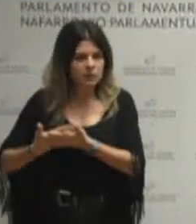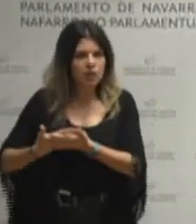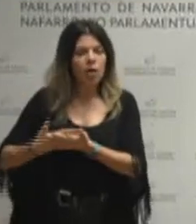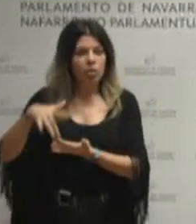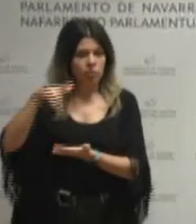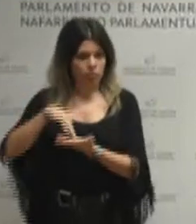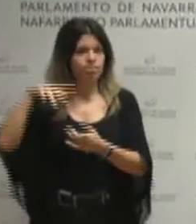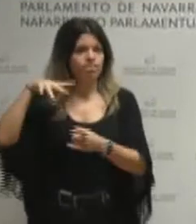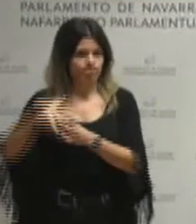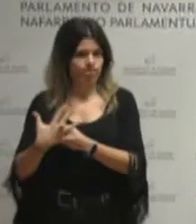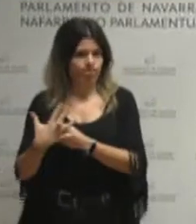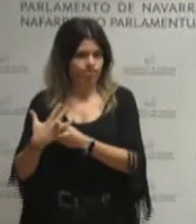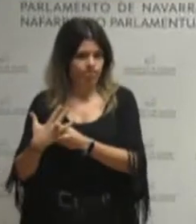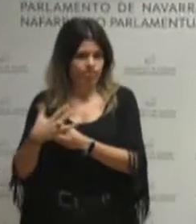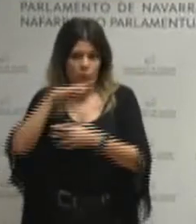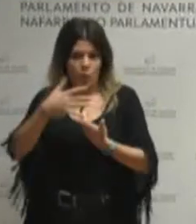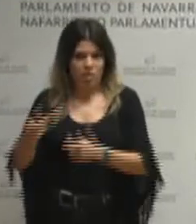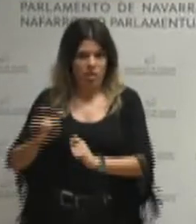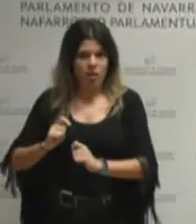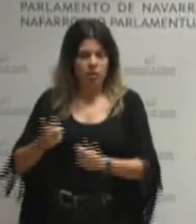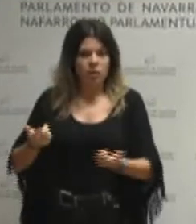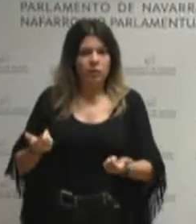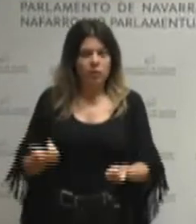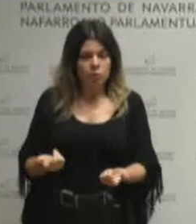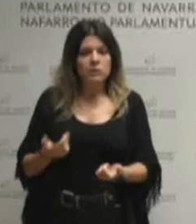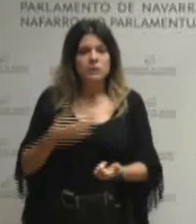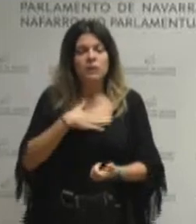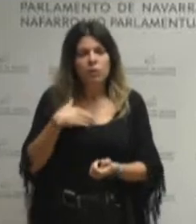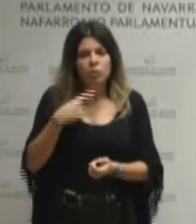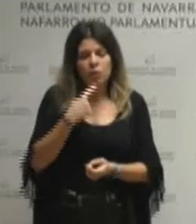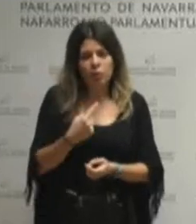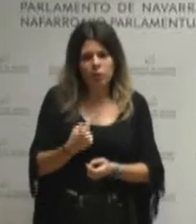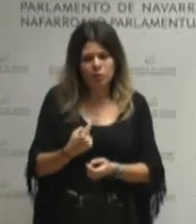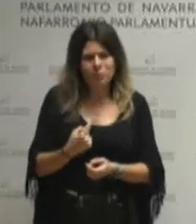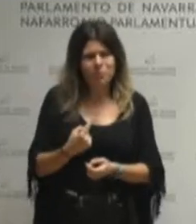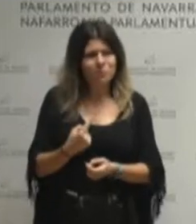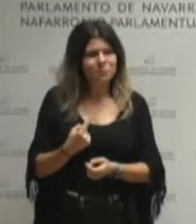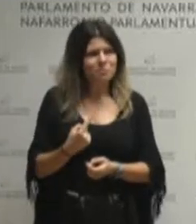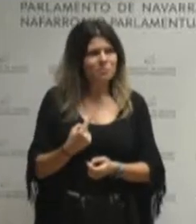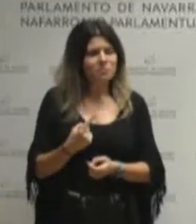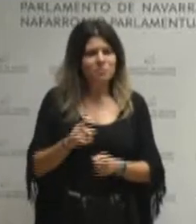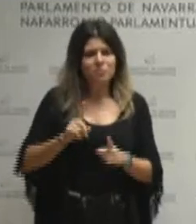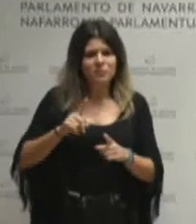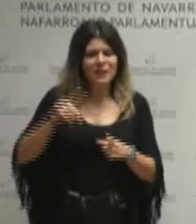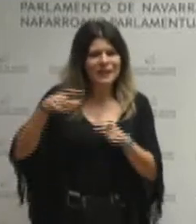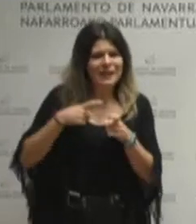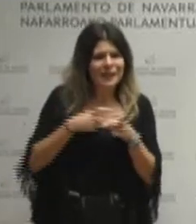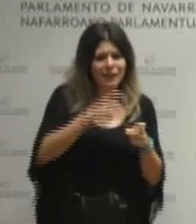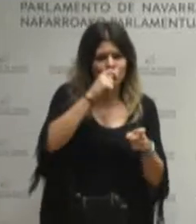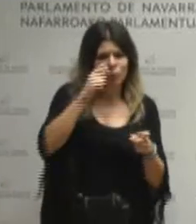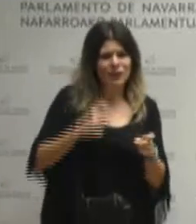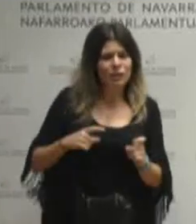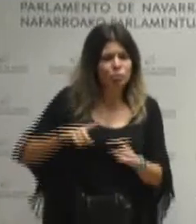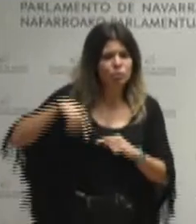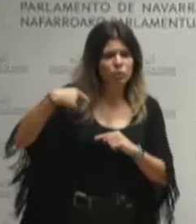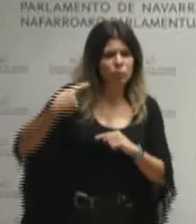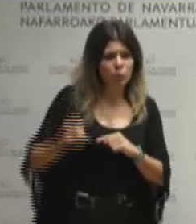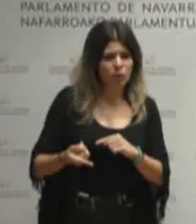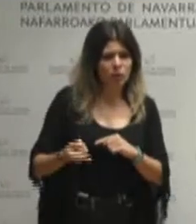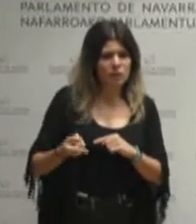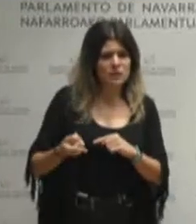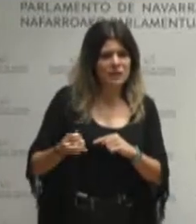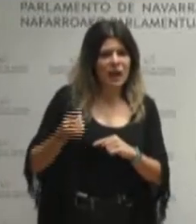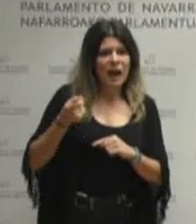Ukrainiako gerrak eta izan dituen ondorioak, hori lusatzearen aldeko apostua, egin dute